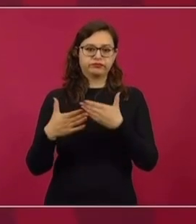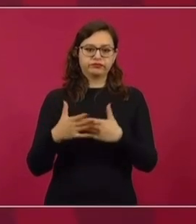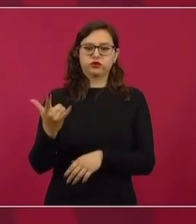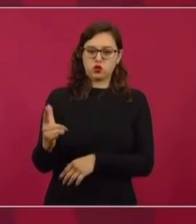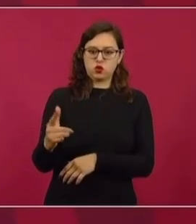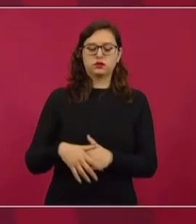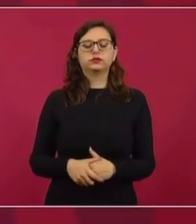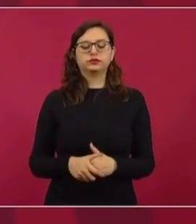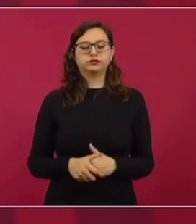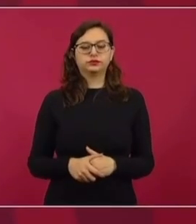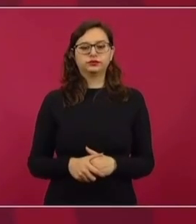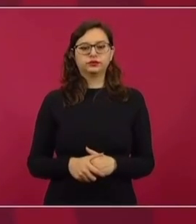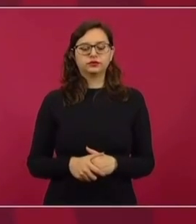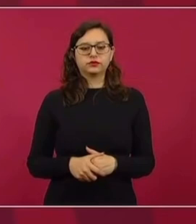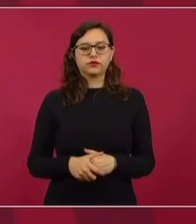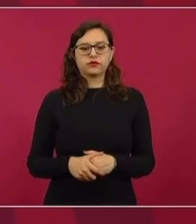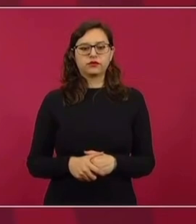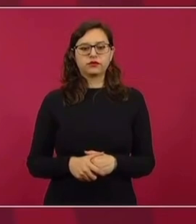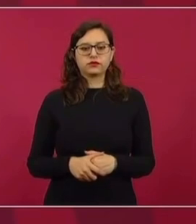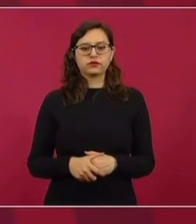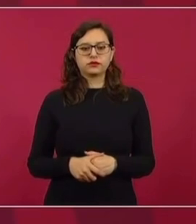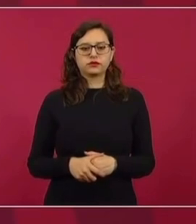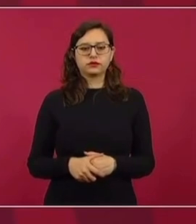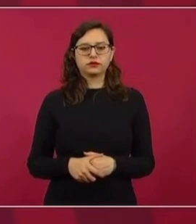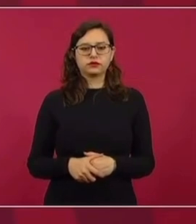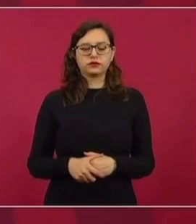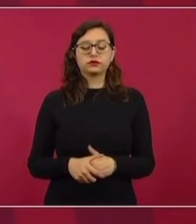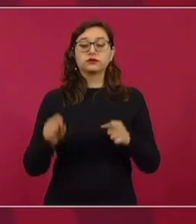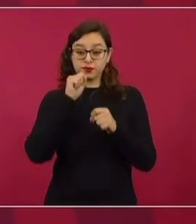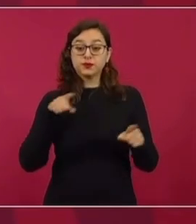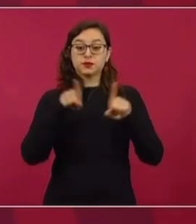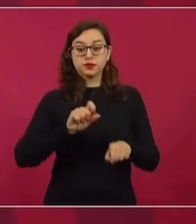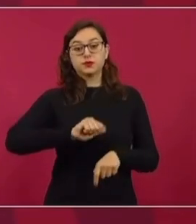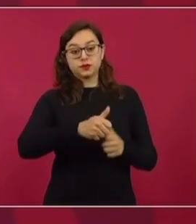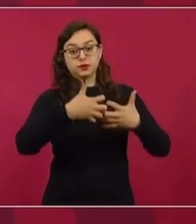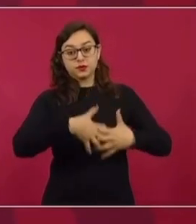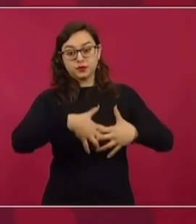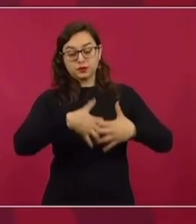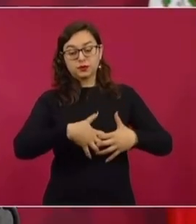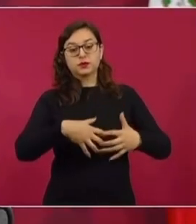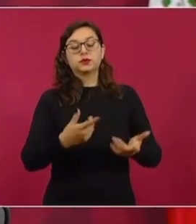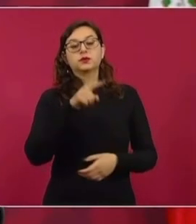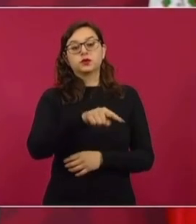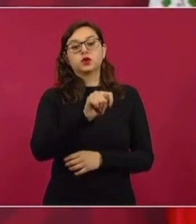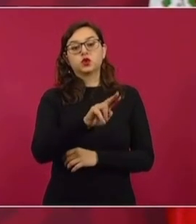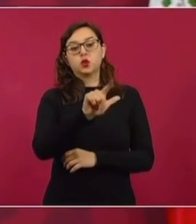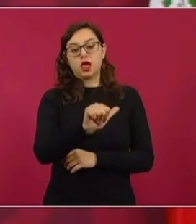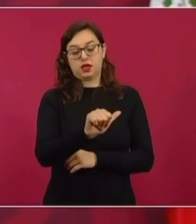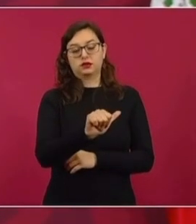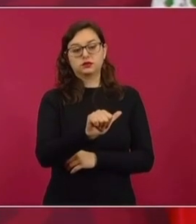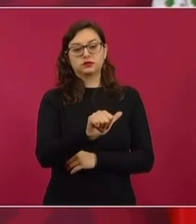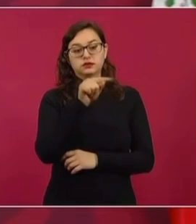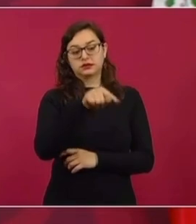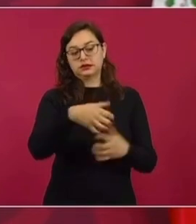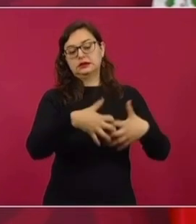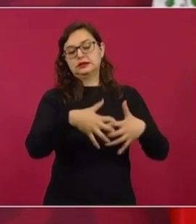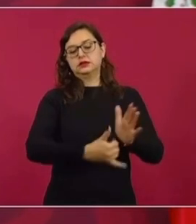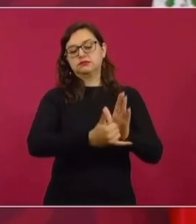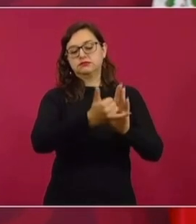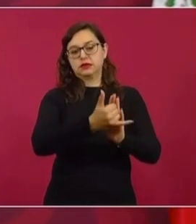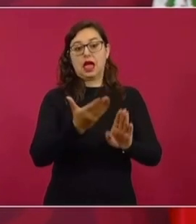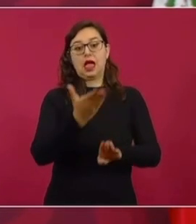Estamos construyendo una coquizadora también para producir gasolinas en Tula, que había quedado